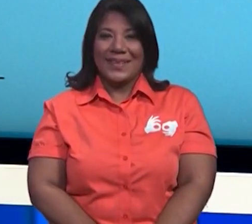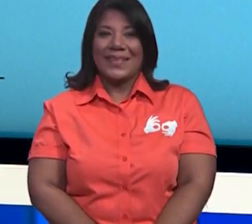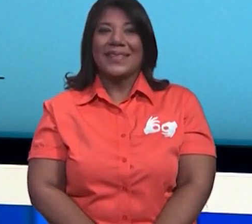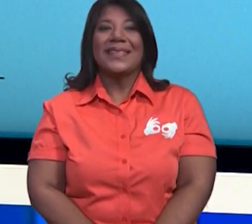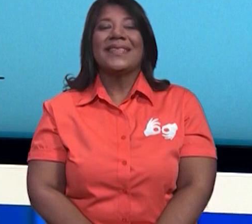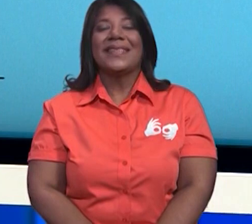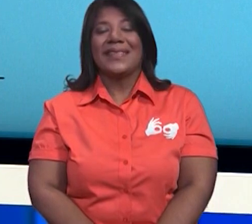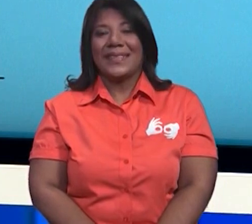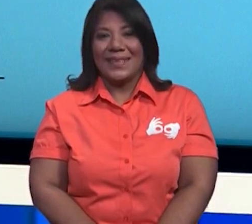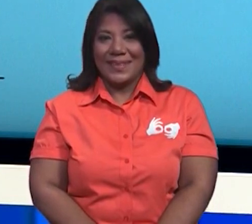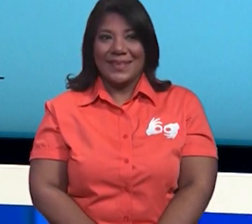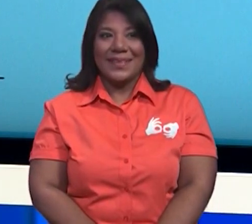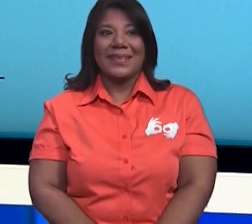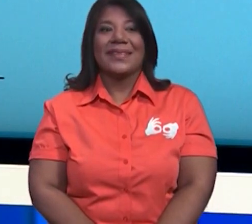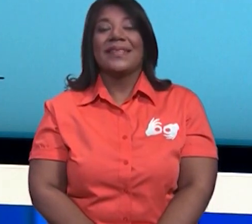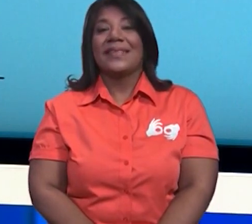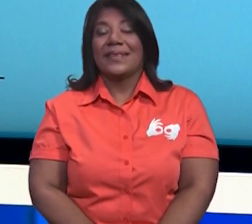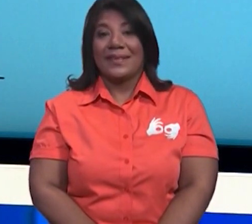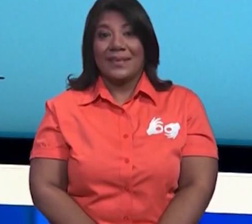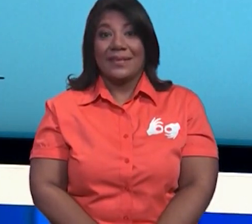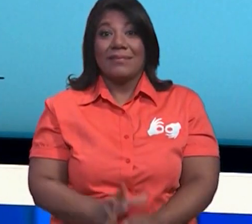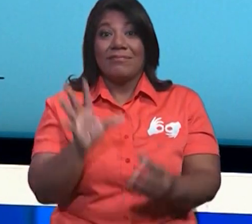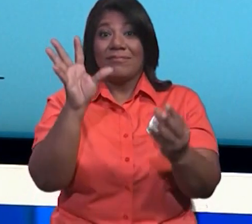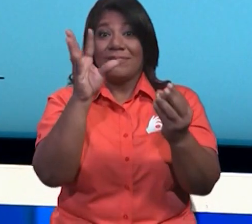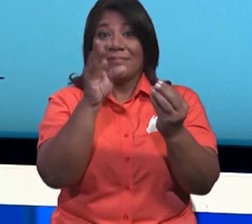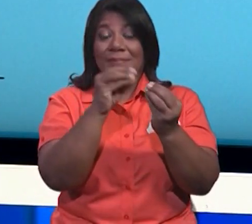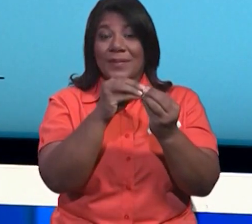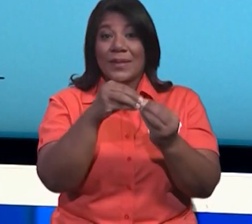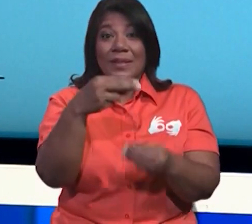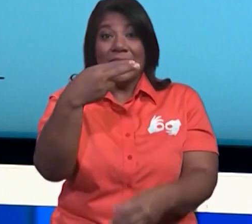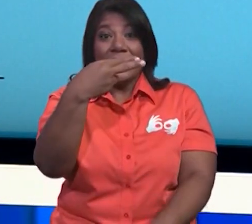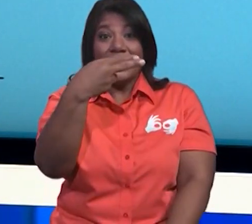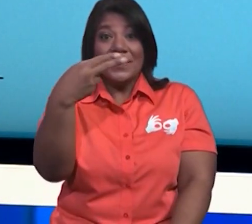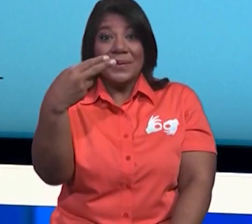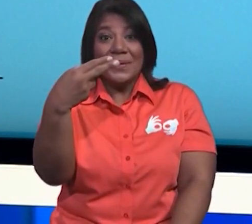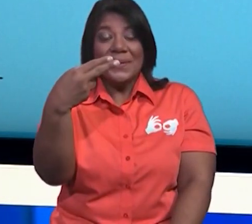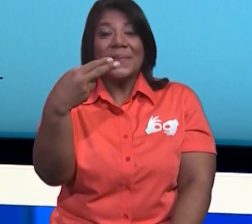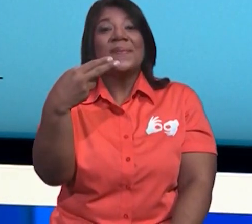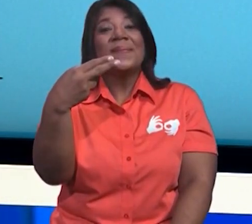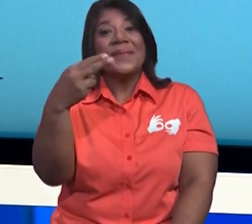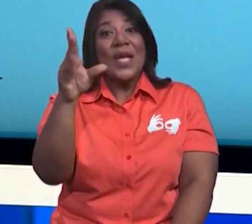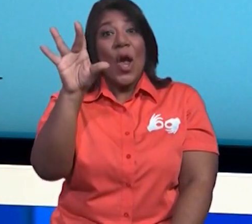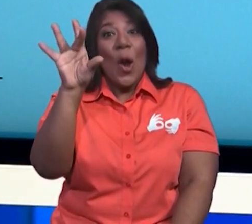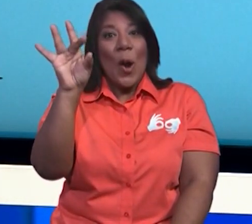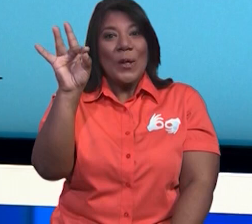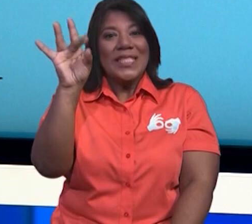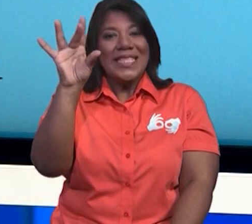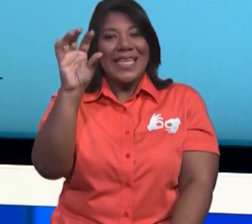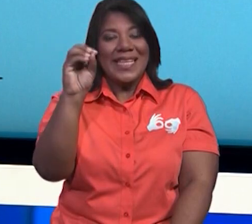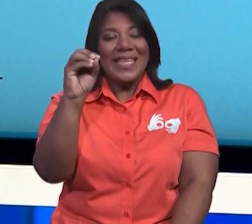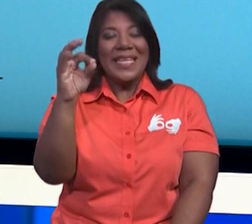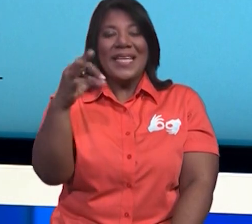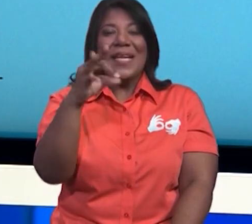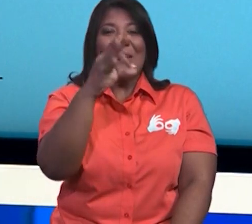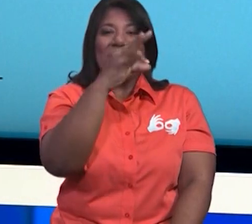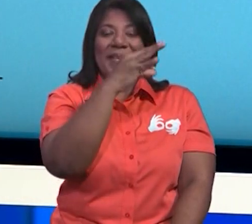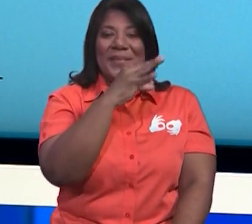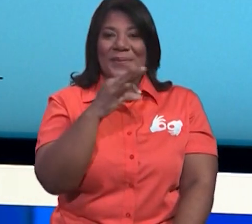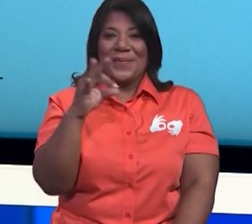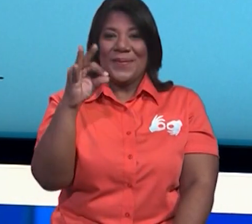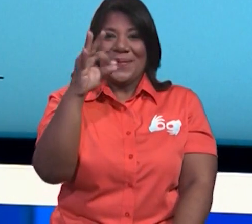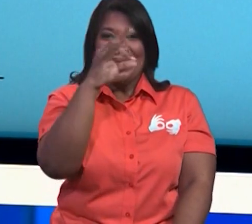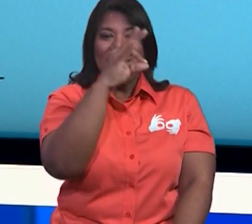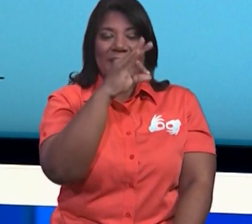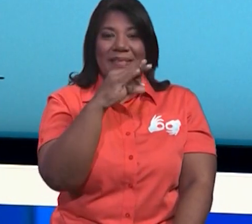10 mariposas. Y hay en total, entonces, ¿cuántas mariposas? Hay 80 mariposas.